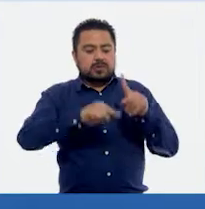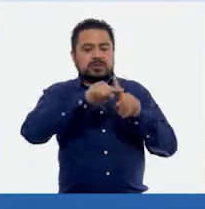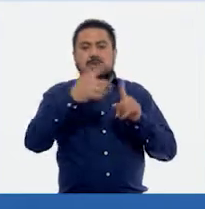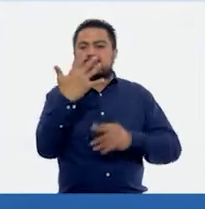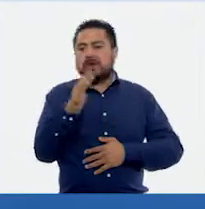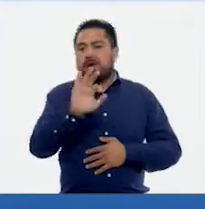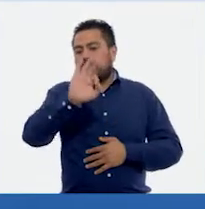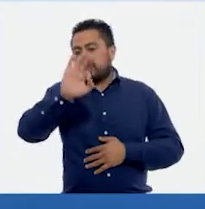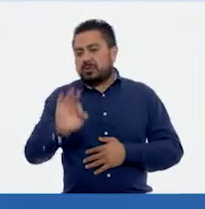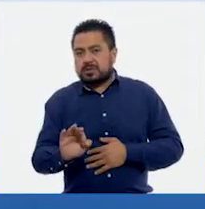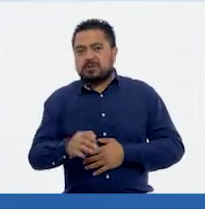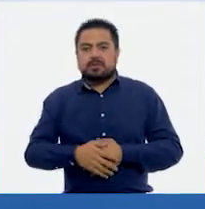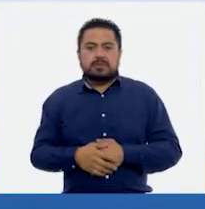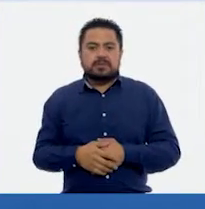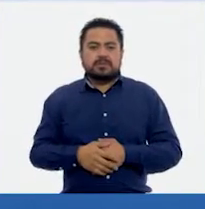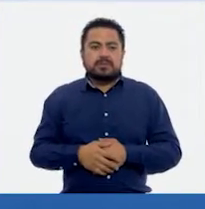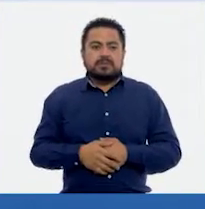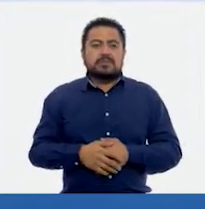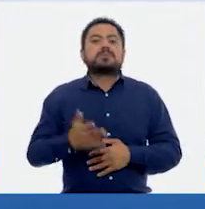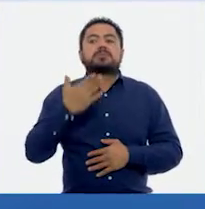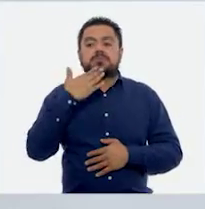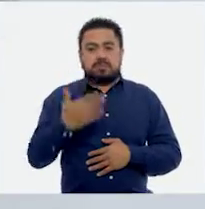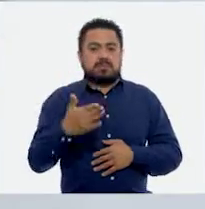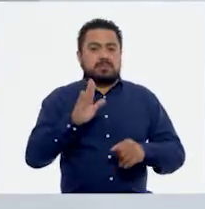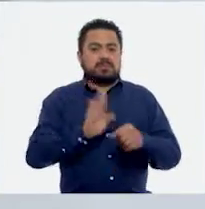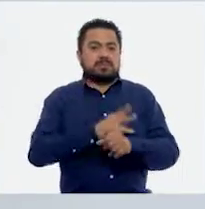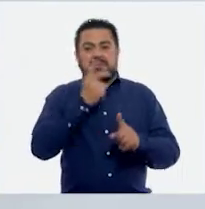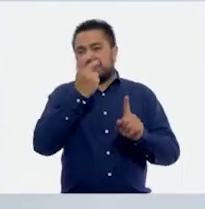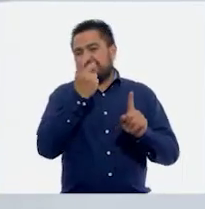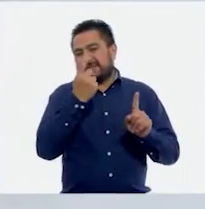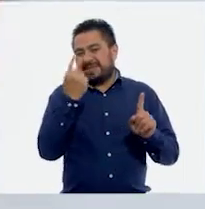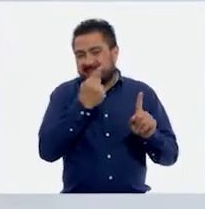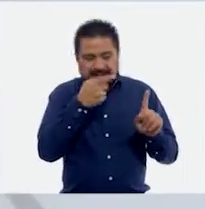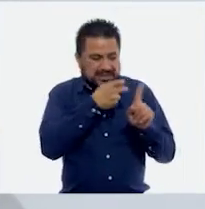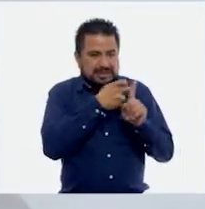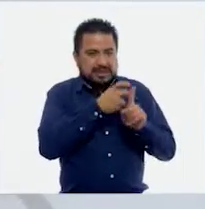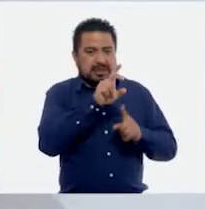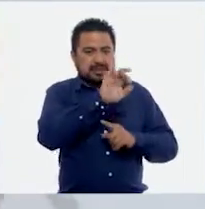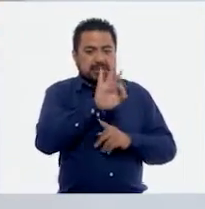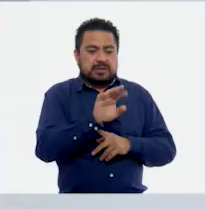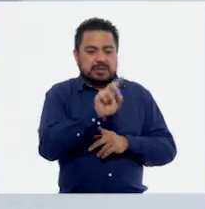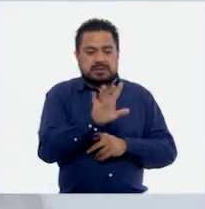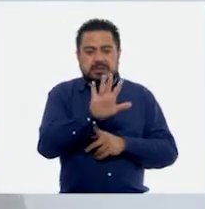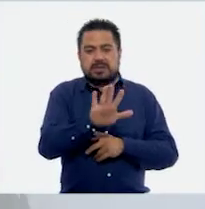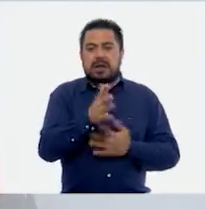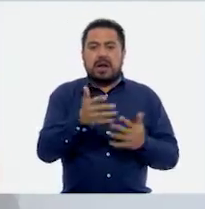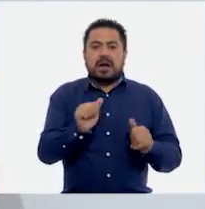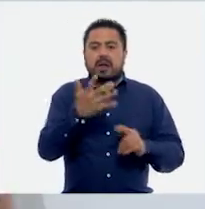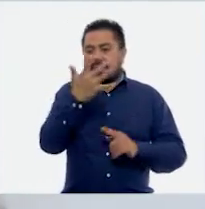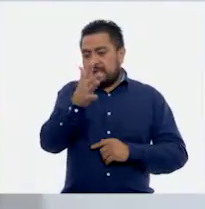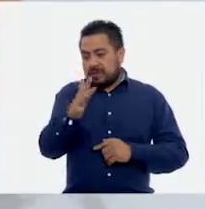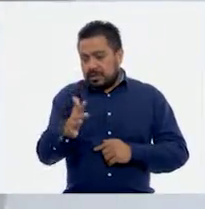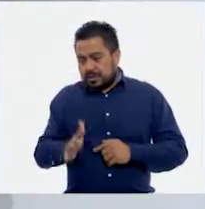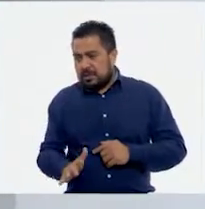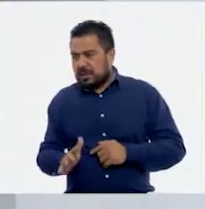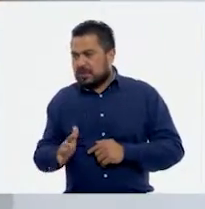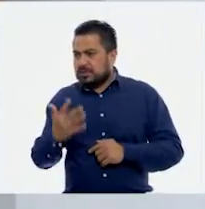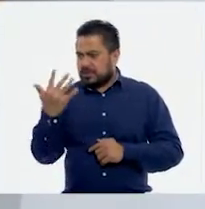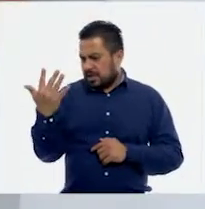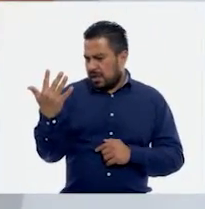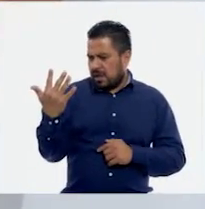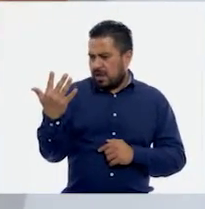5%. Muy bien, porque esto, si el descuento era de 35, aquí ya tenemos 10, 10, 10, 5.